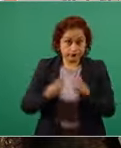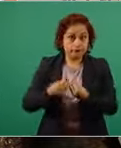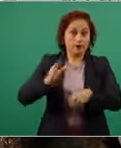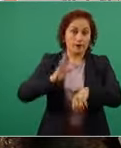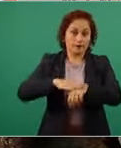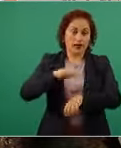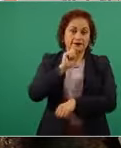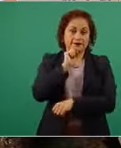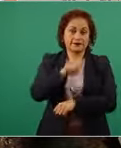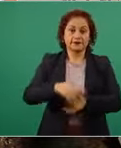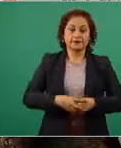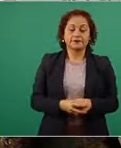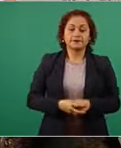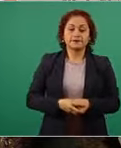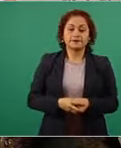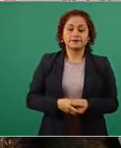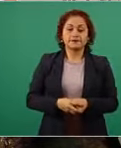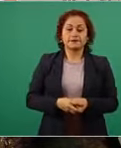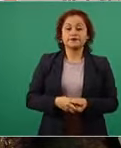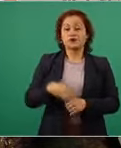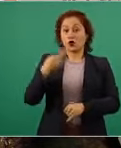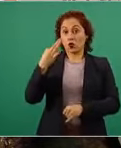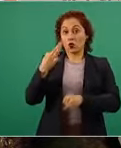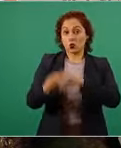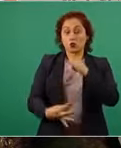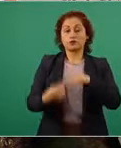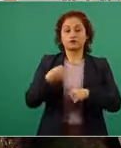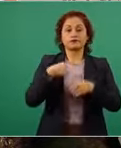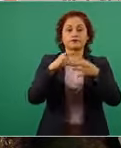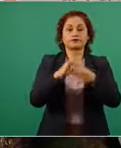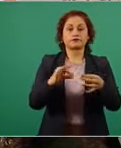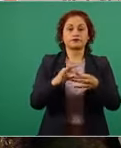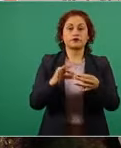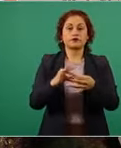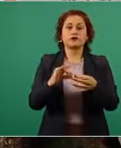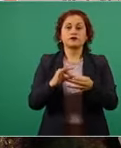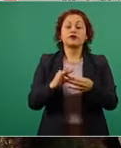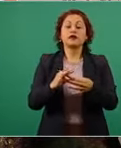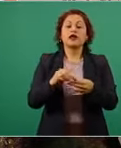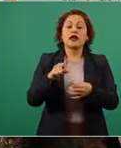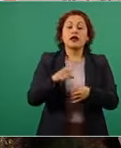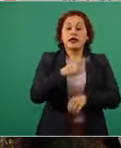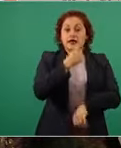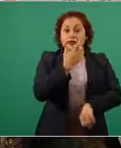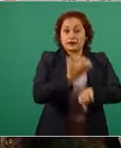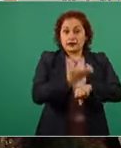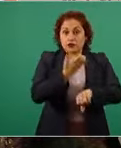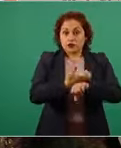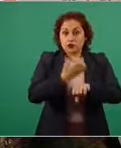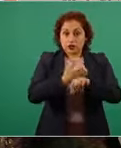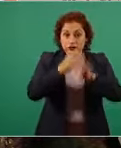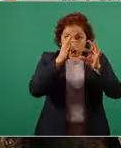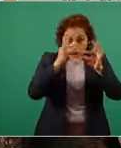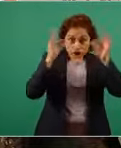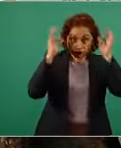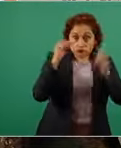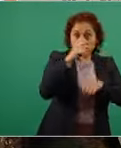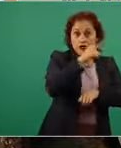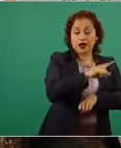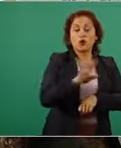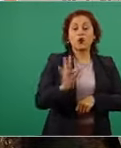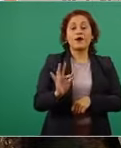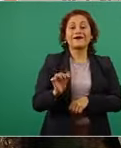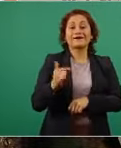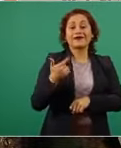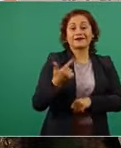Y por último, reportarles a ustedes que en 47 consulados de México en Estados Unidos ya tenemos acciones de 50